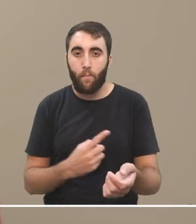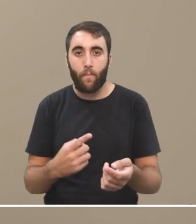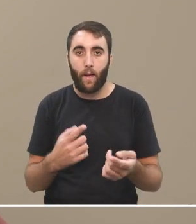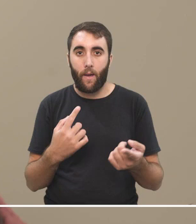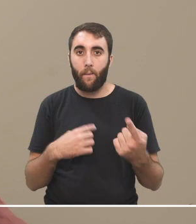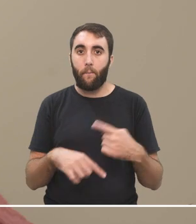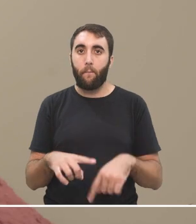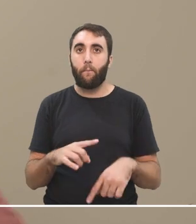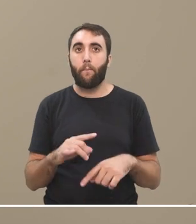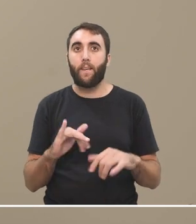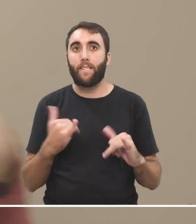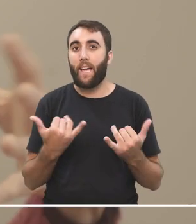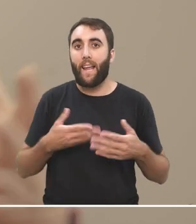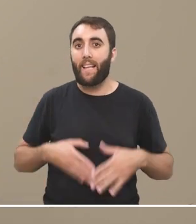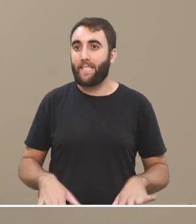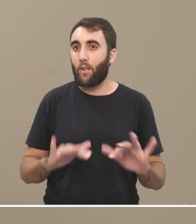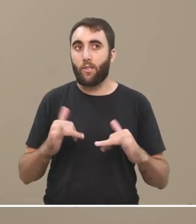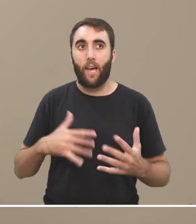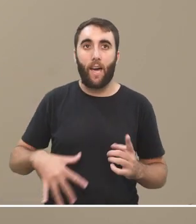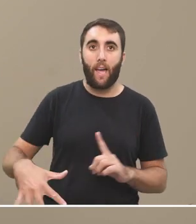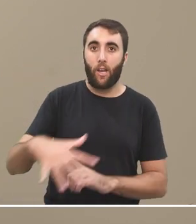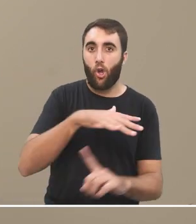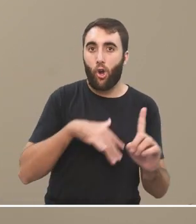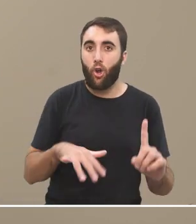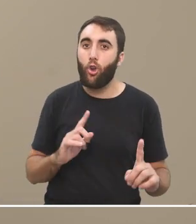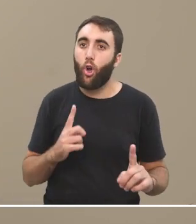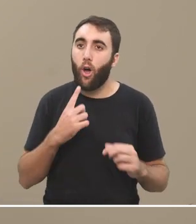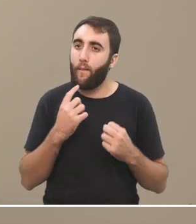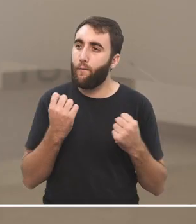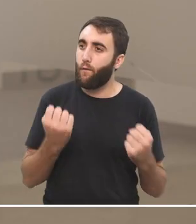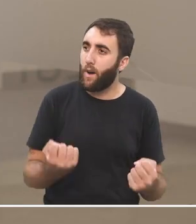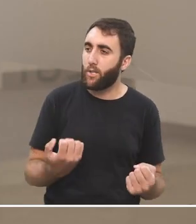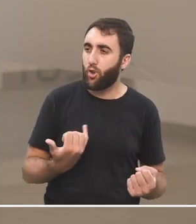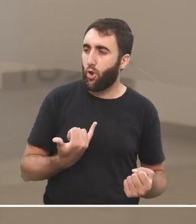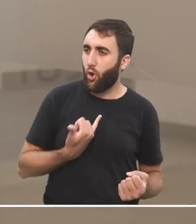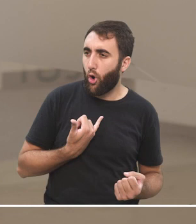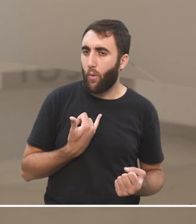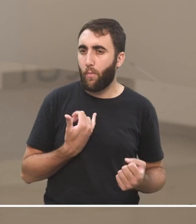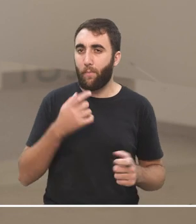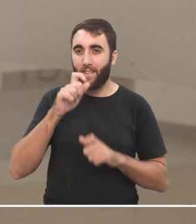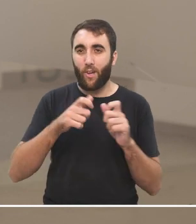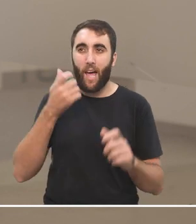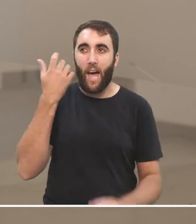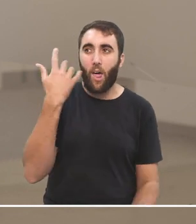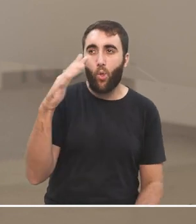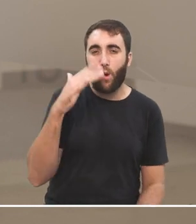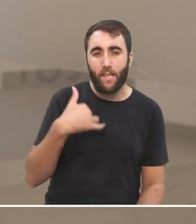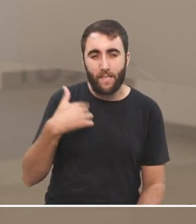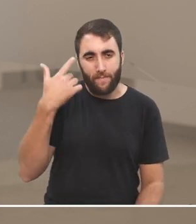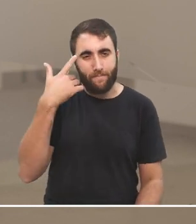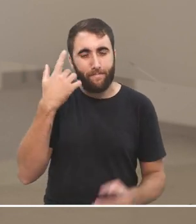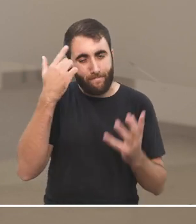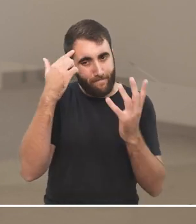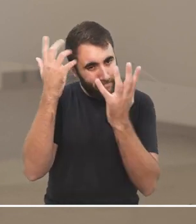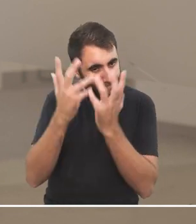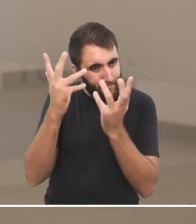más no sea porque ya nacieron en este entorno, entonces no tuvieron que hacer el esfuerzo que las generaciones más viejas o